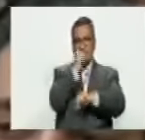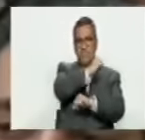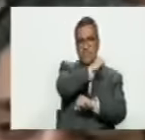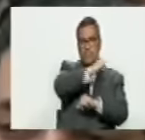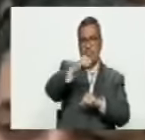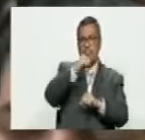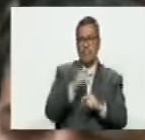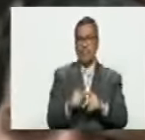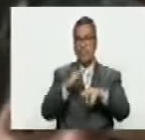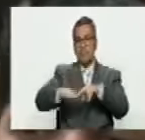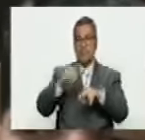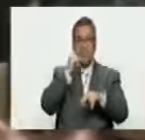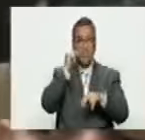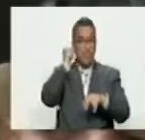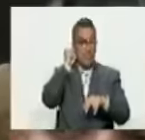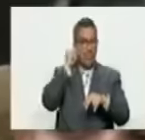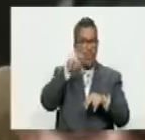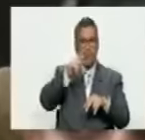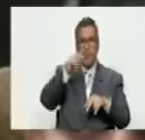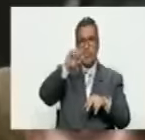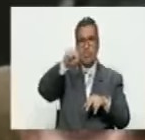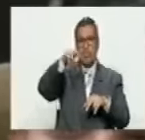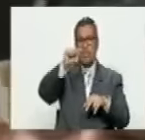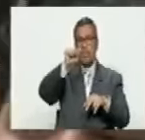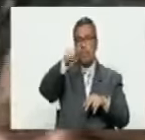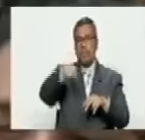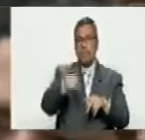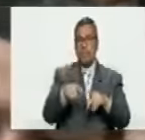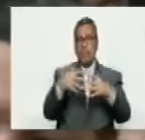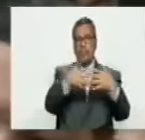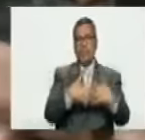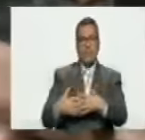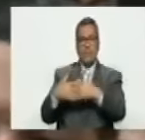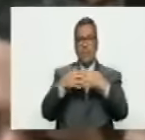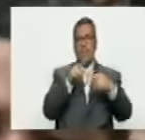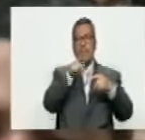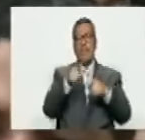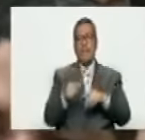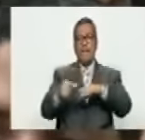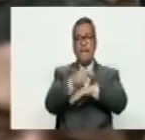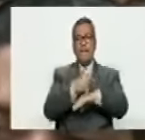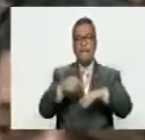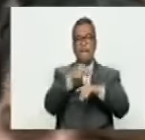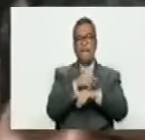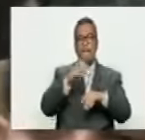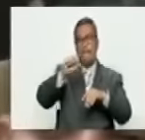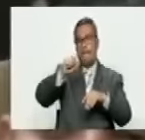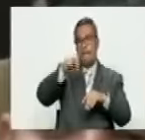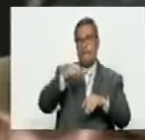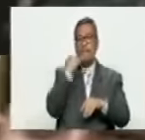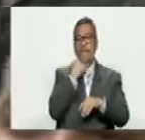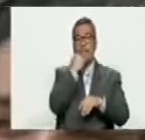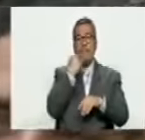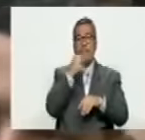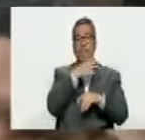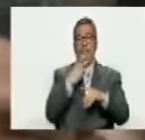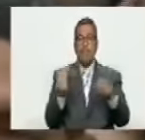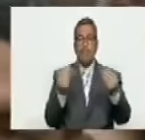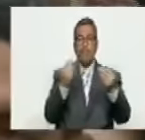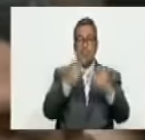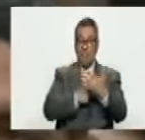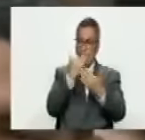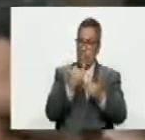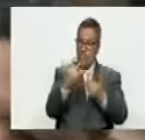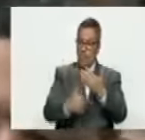de niños y niñas palestinas está los Estados Unidos y el gobierno anglosionista israelí que tienen un plan